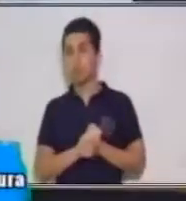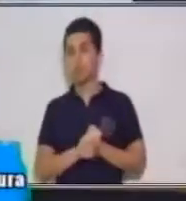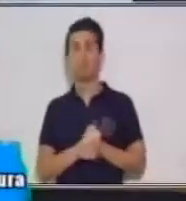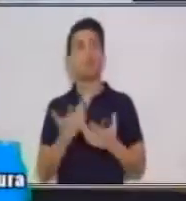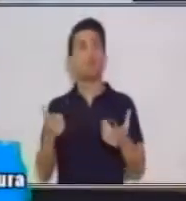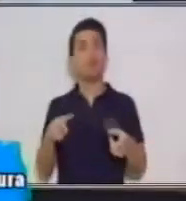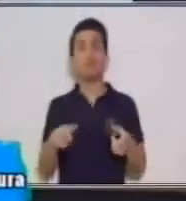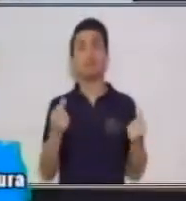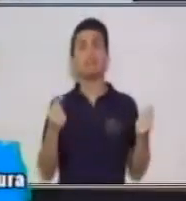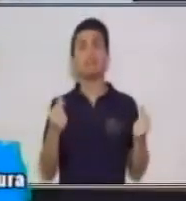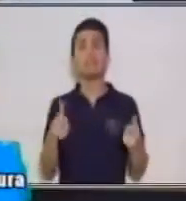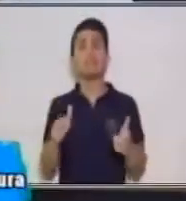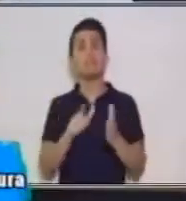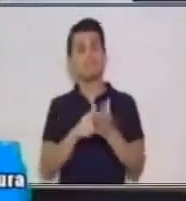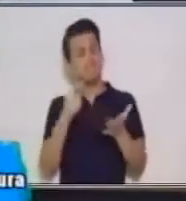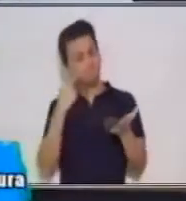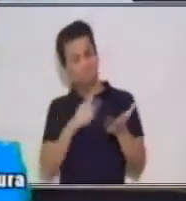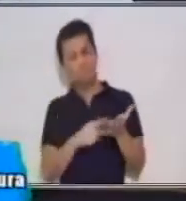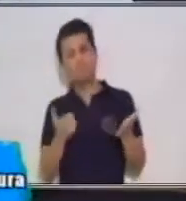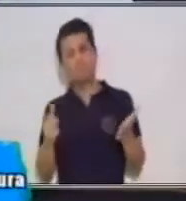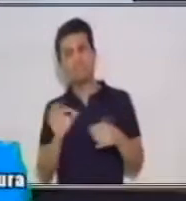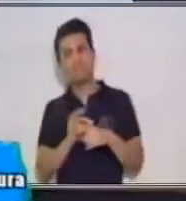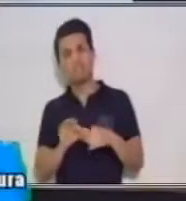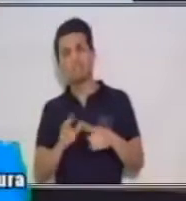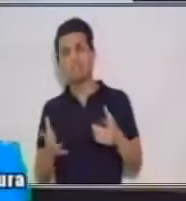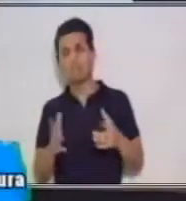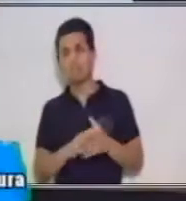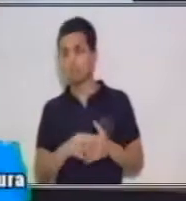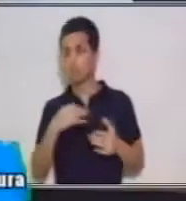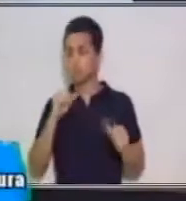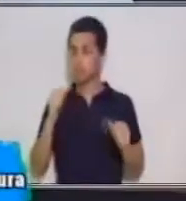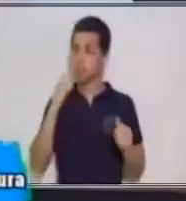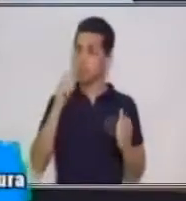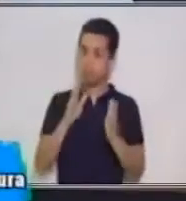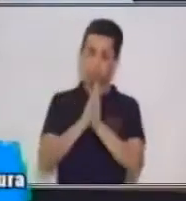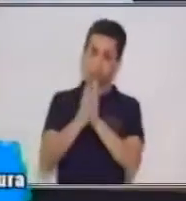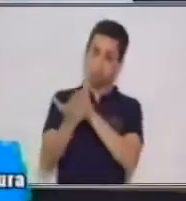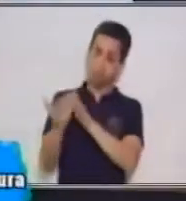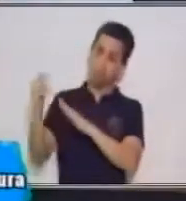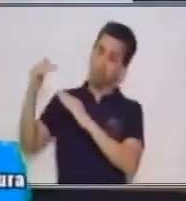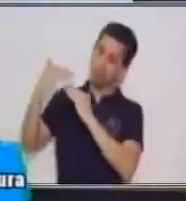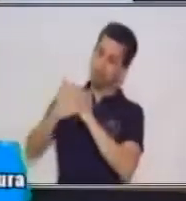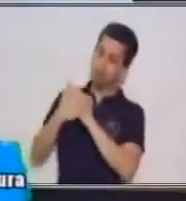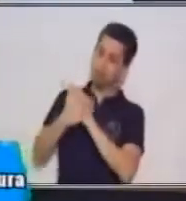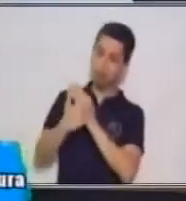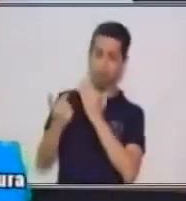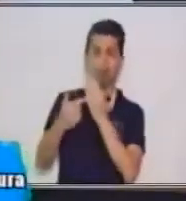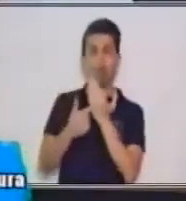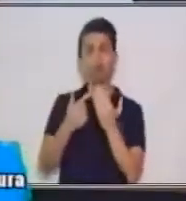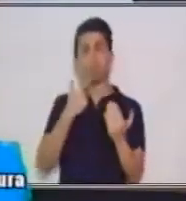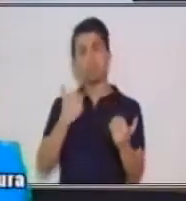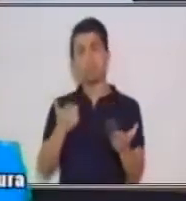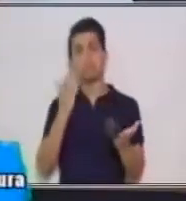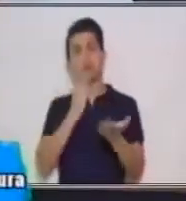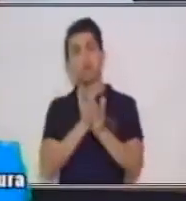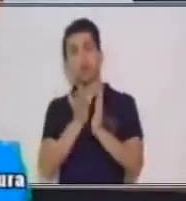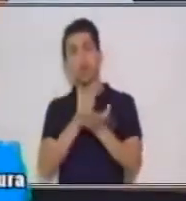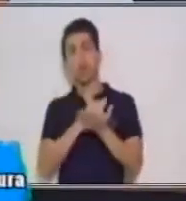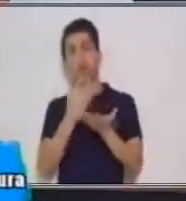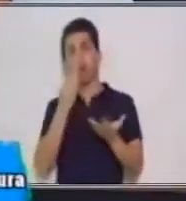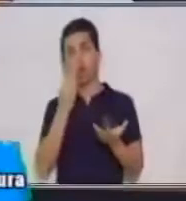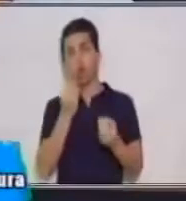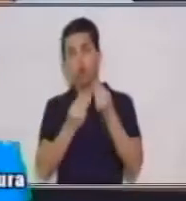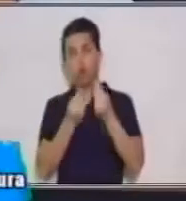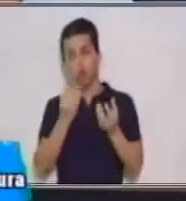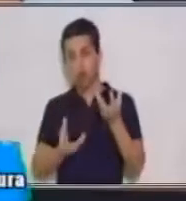se trata el libro? Puedo ver una portada y decir, ah, tal vez este libro trata de cocina, porque